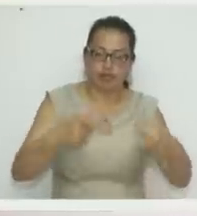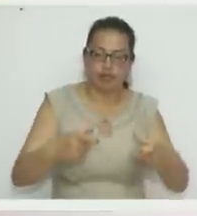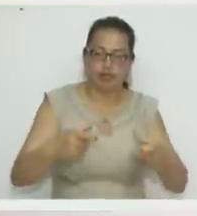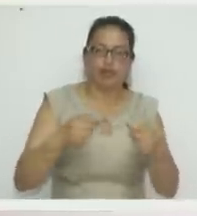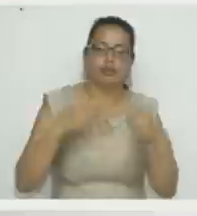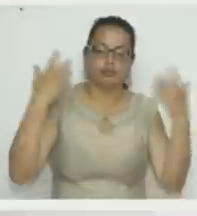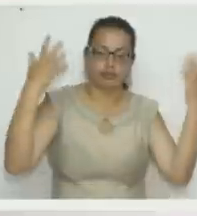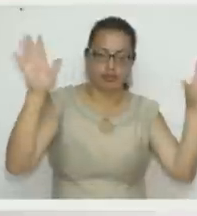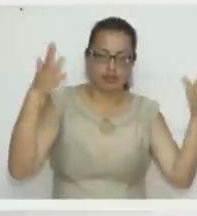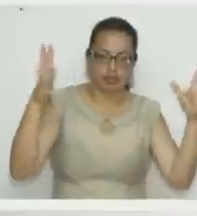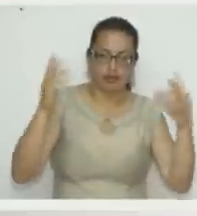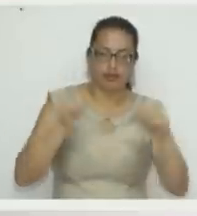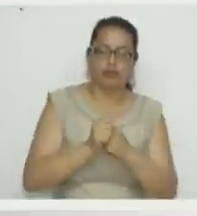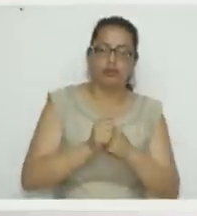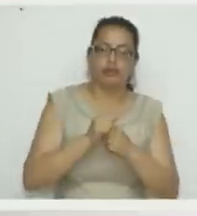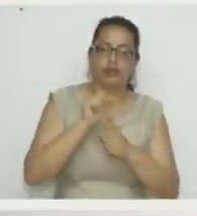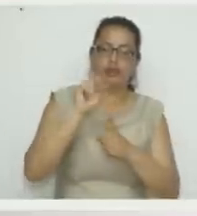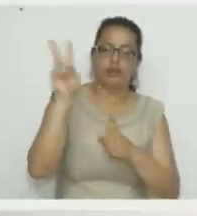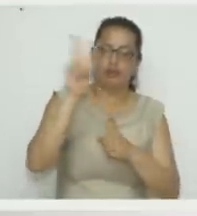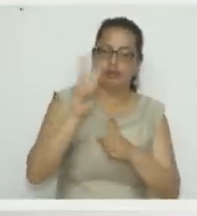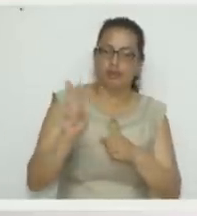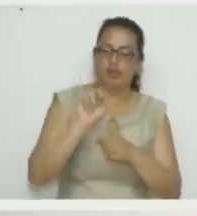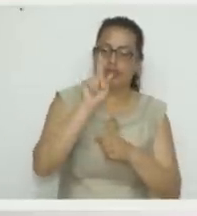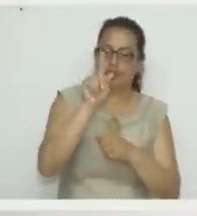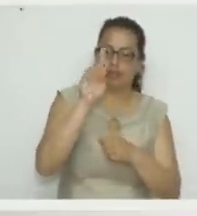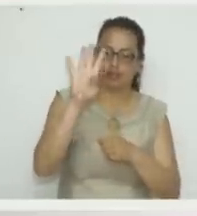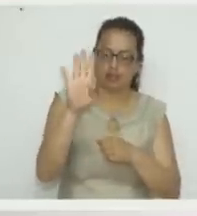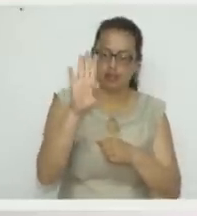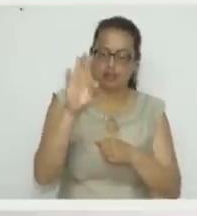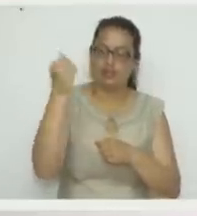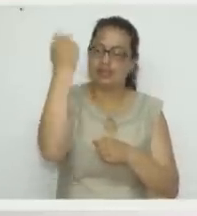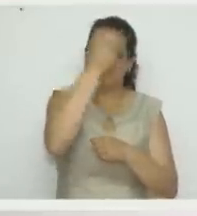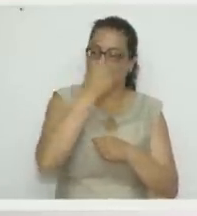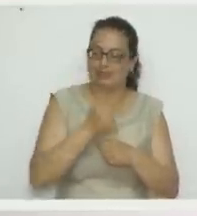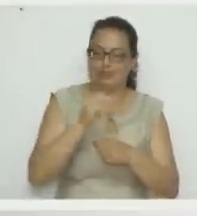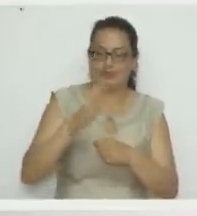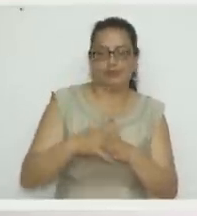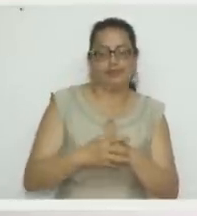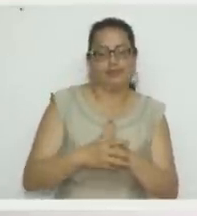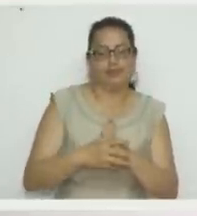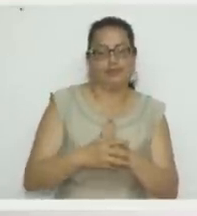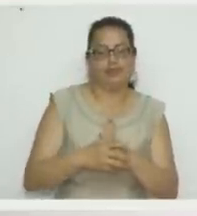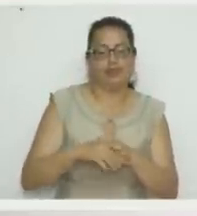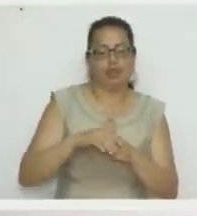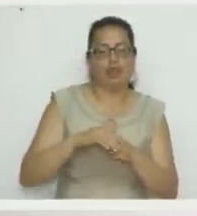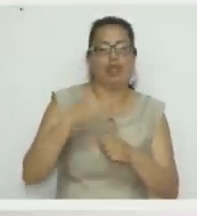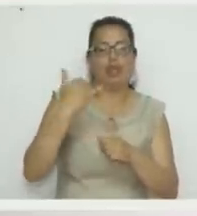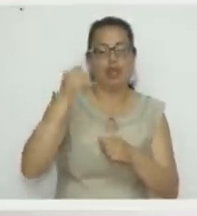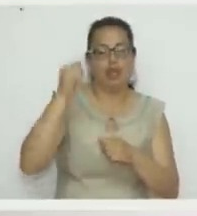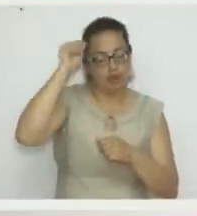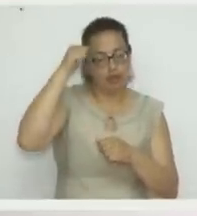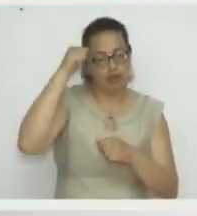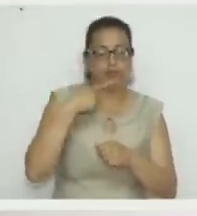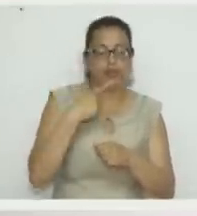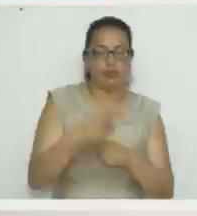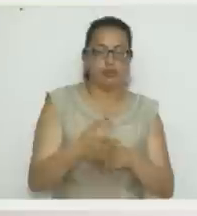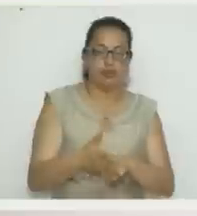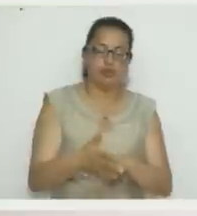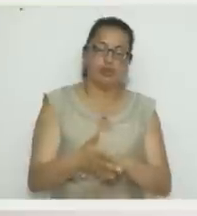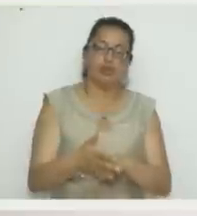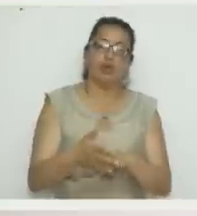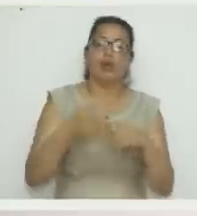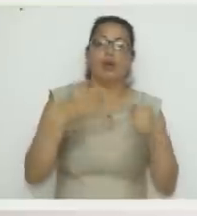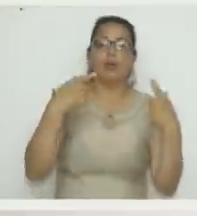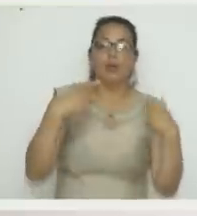vamos a estar entregando el viernes 14 de septiembre. Habíamos dicho para amor y amistad. Para que estén